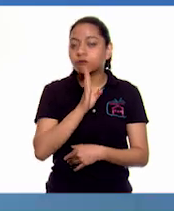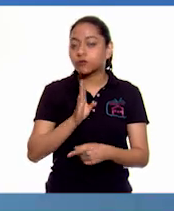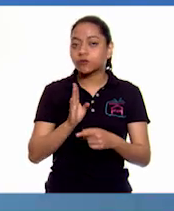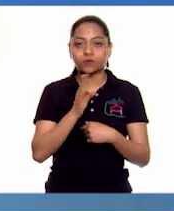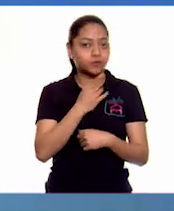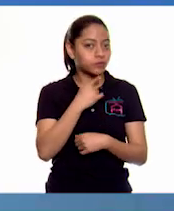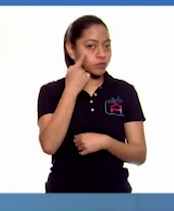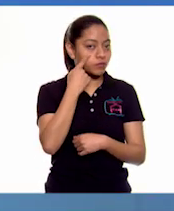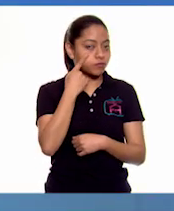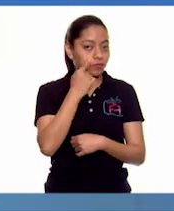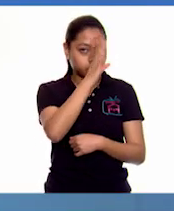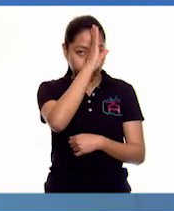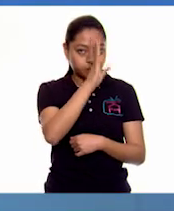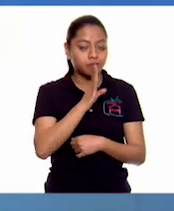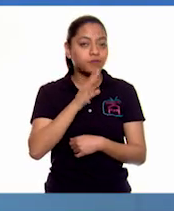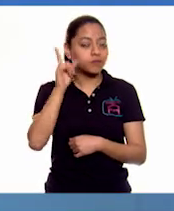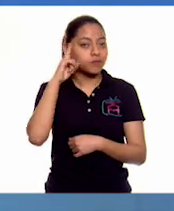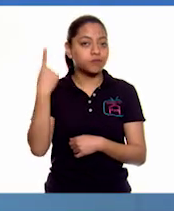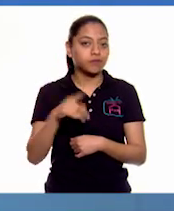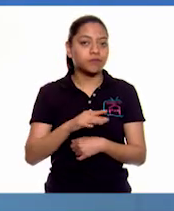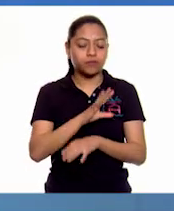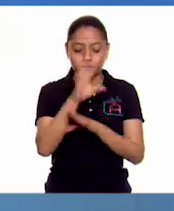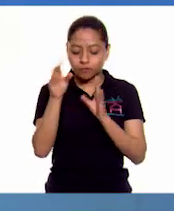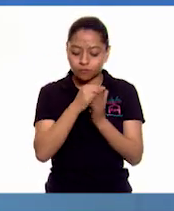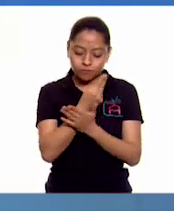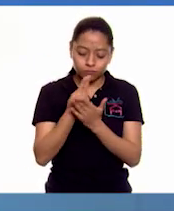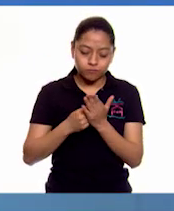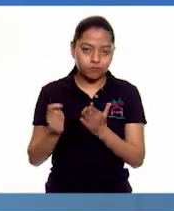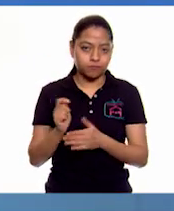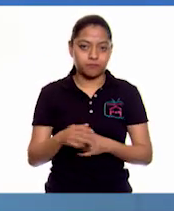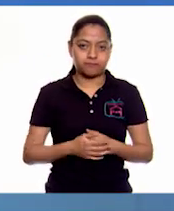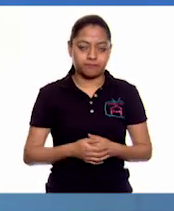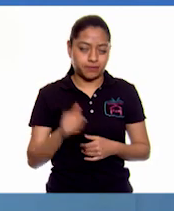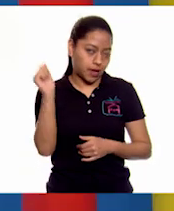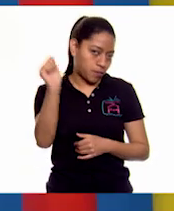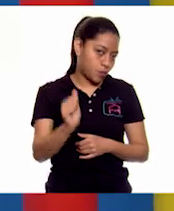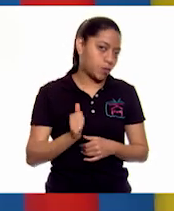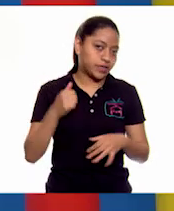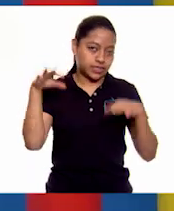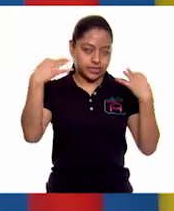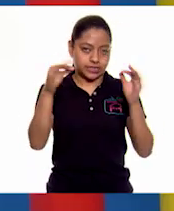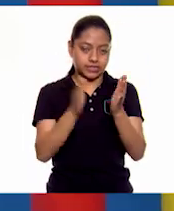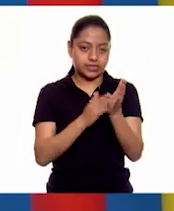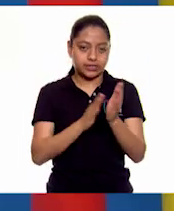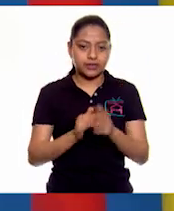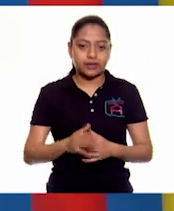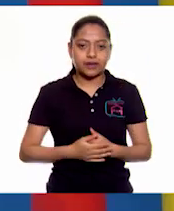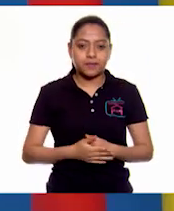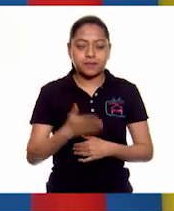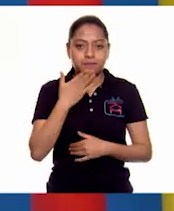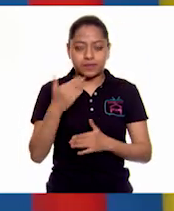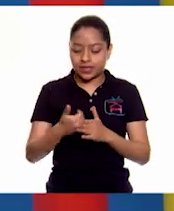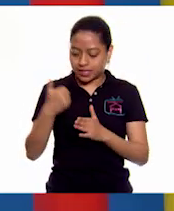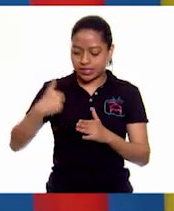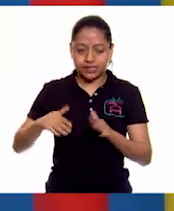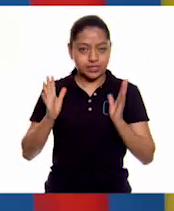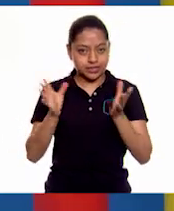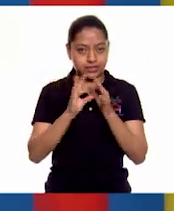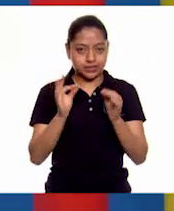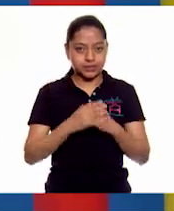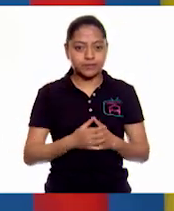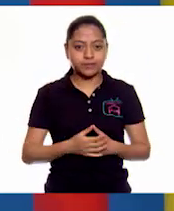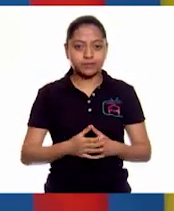ojitos para distinguirlos y que se ocupen enteros. Muy bien. Y del cuerpo ya teníamos lo que íbamos a hacer,